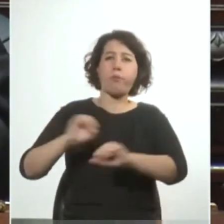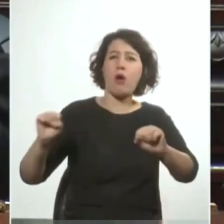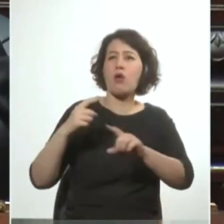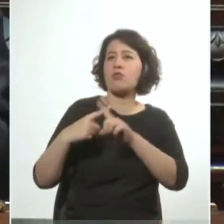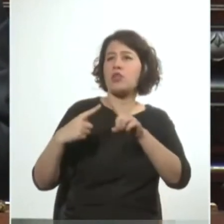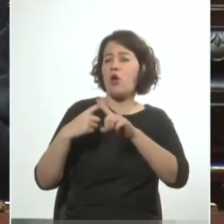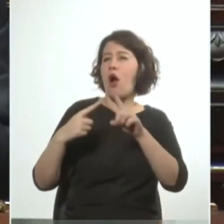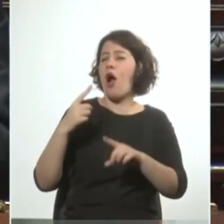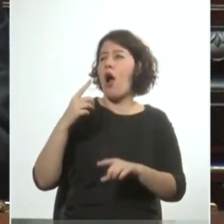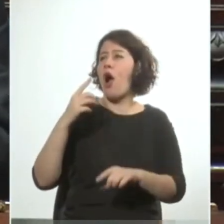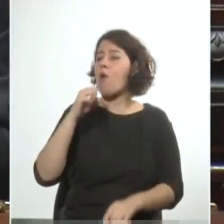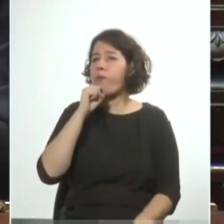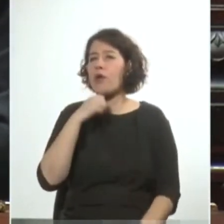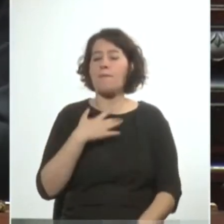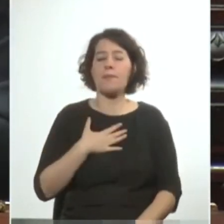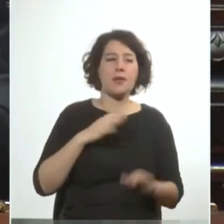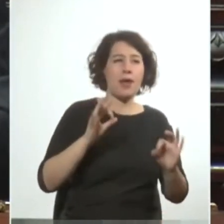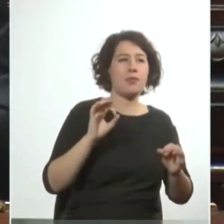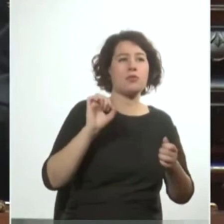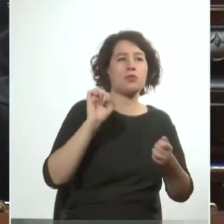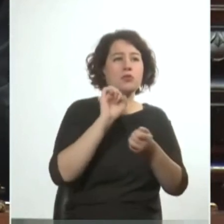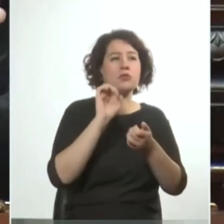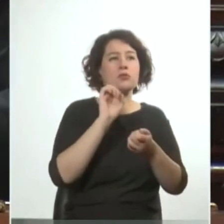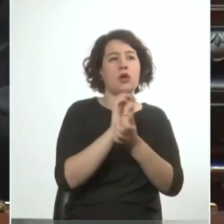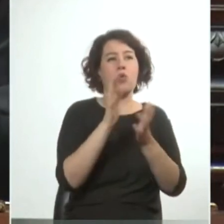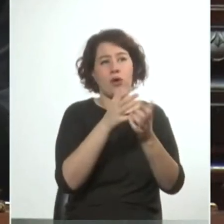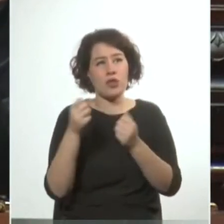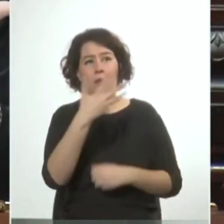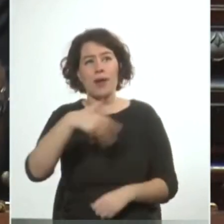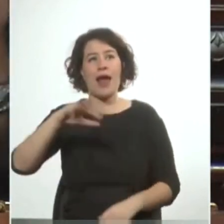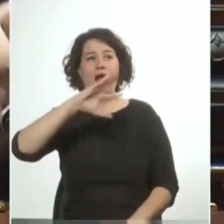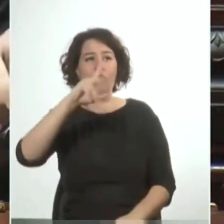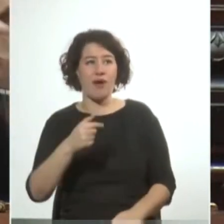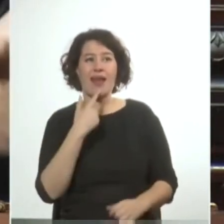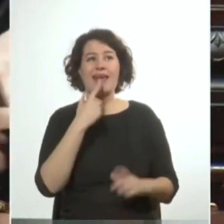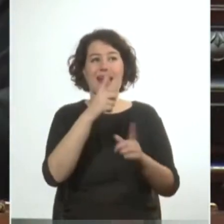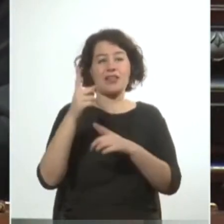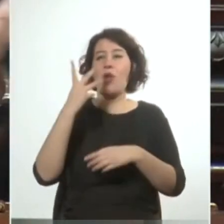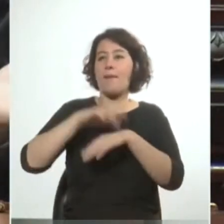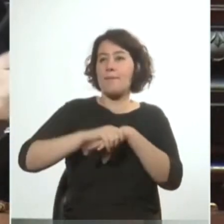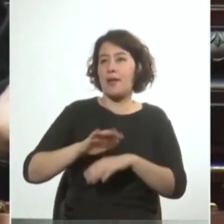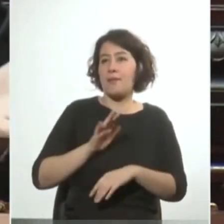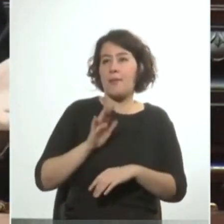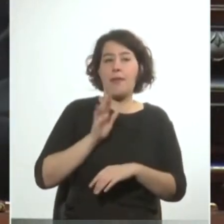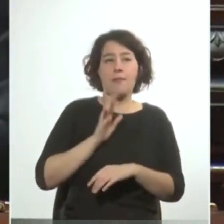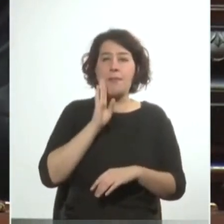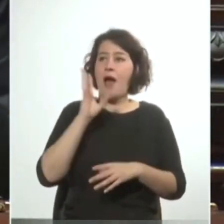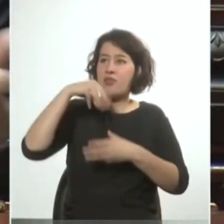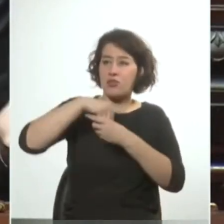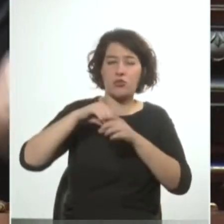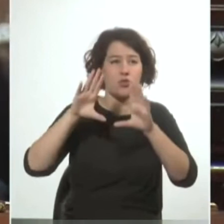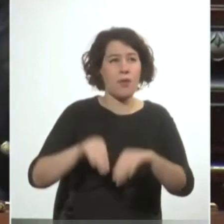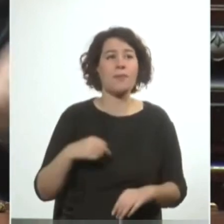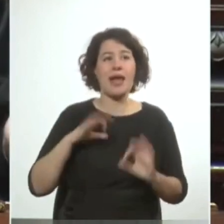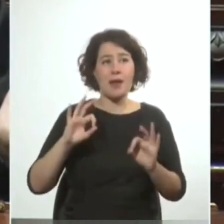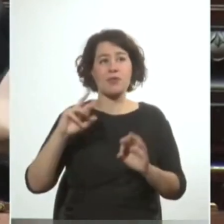abuelo mío cuando a mí a mis hermanos nos secuestraron un comando para robar las armas de la casa de una amiga de mi madre la que estábamos todos ahí y mi hermano tenía